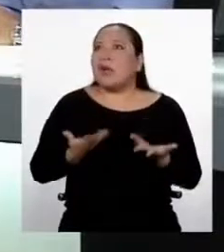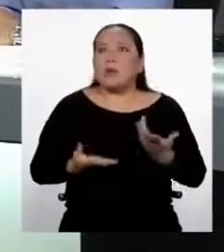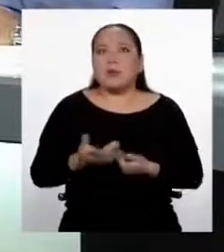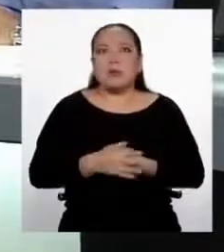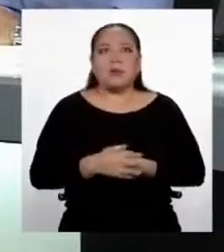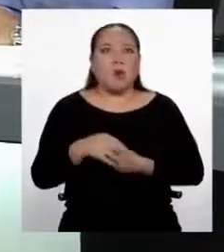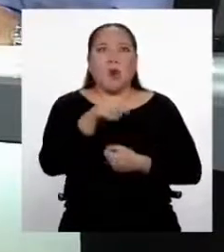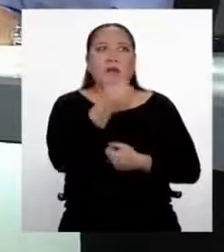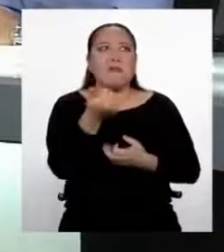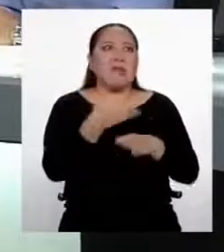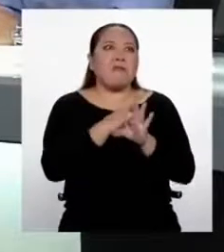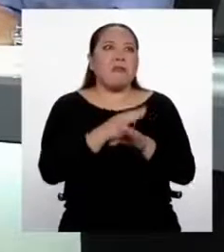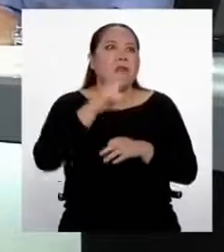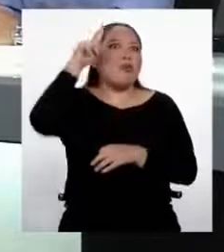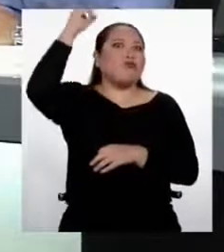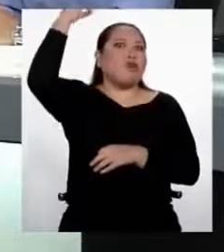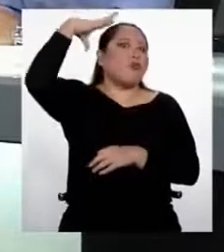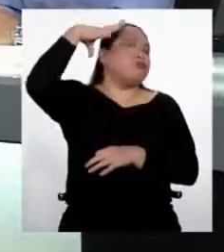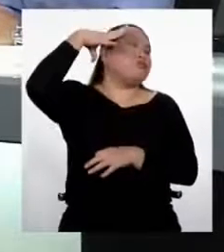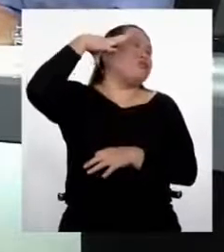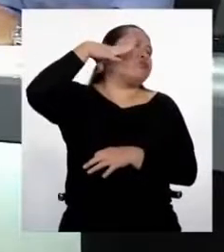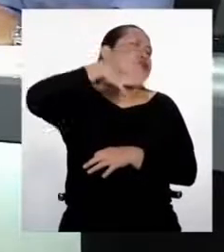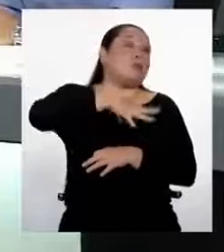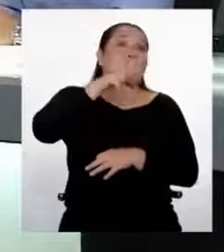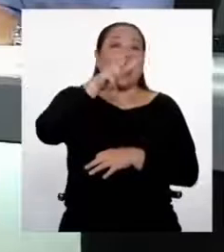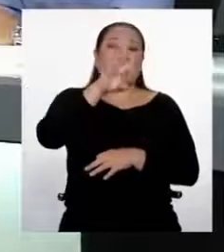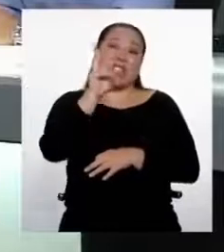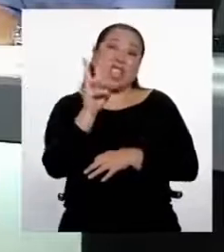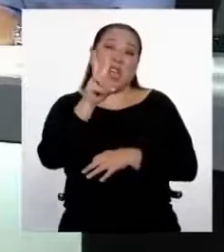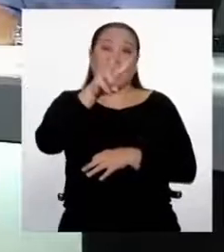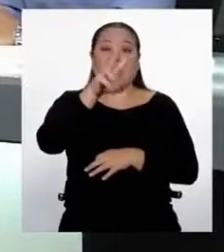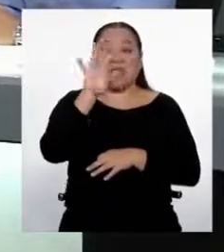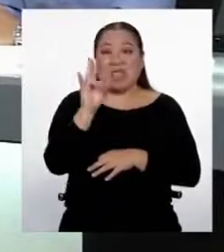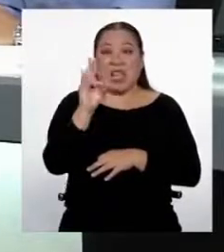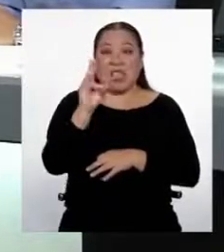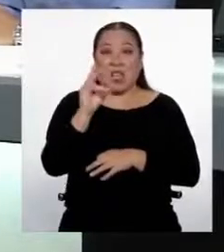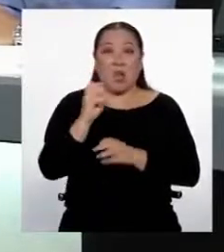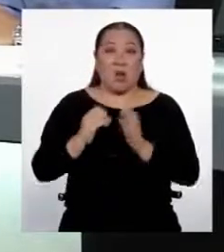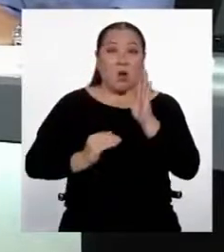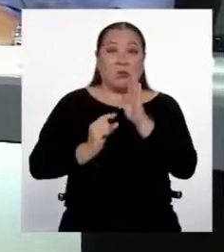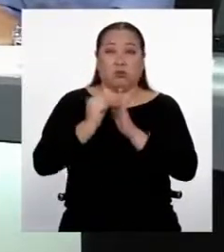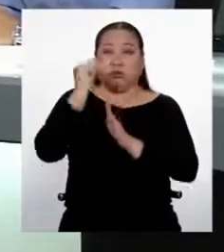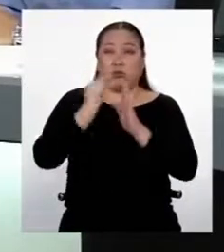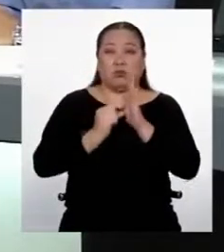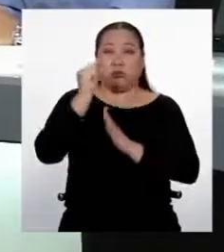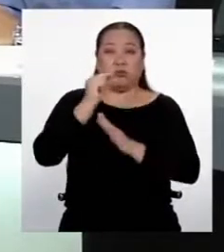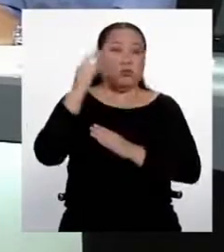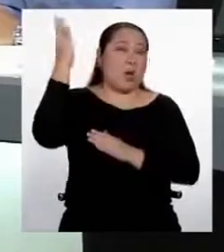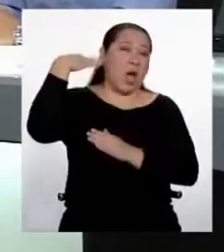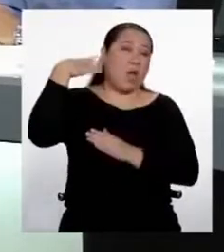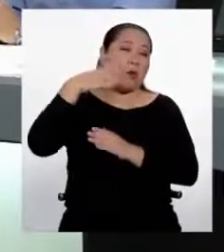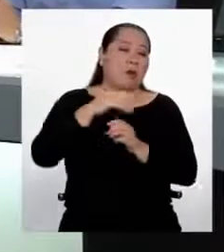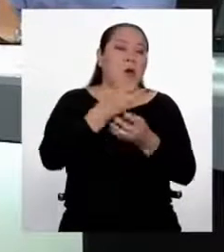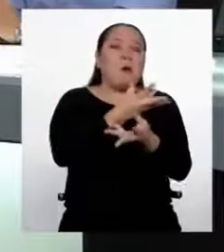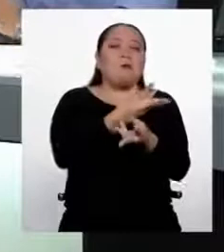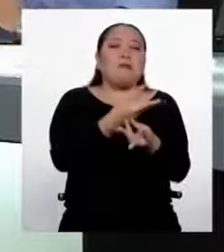lo expone ante el sol, 26 grados, 27 grados, también. ¿Qué tan cierto es este tipo de información respecto de este caso en particular?